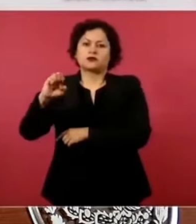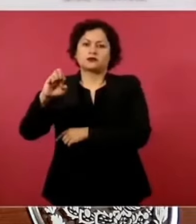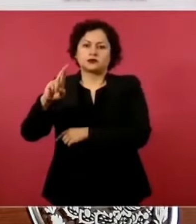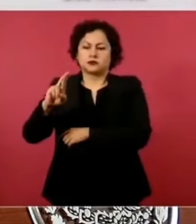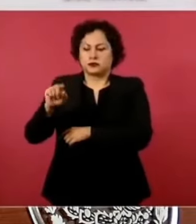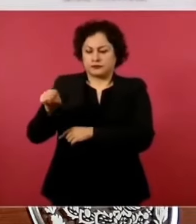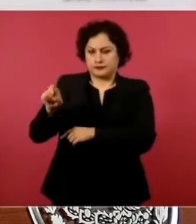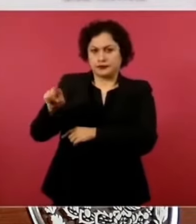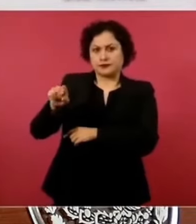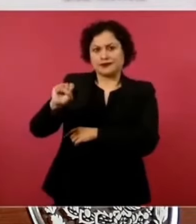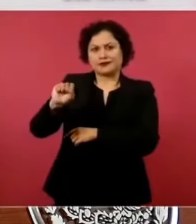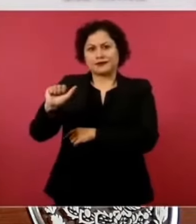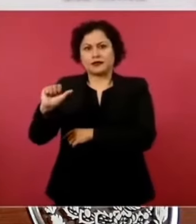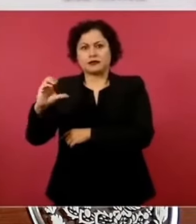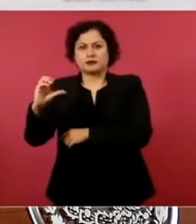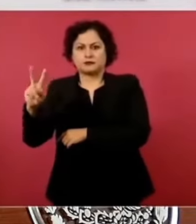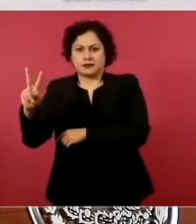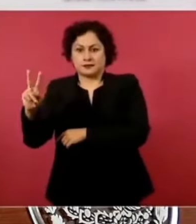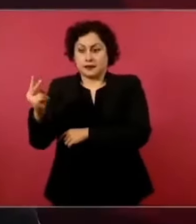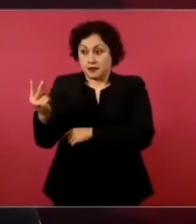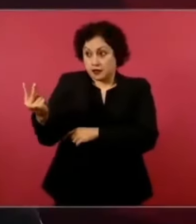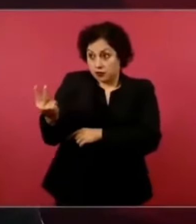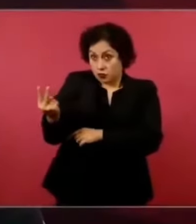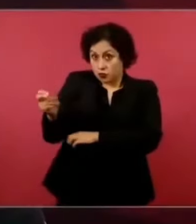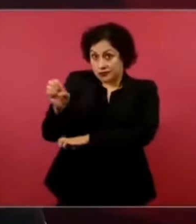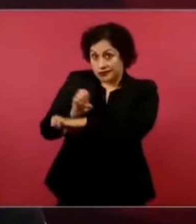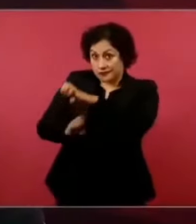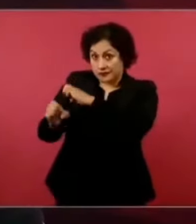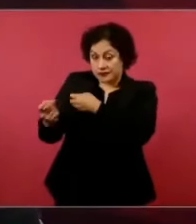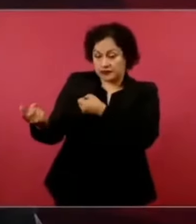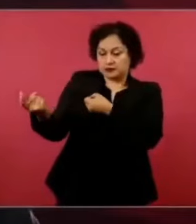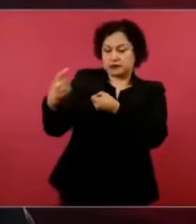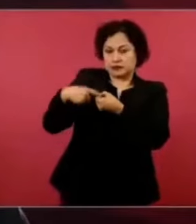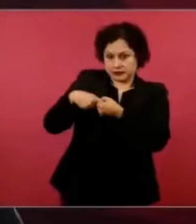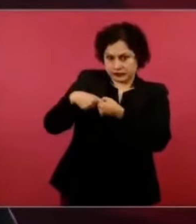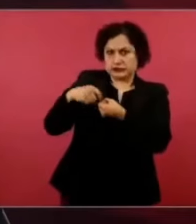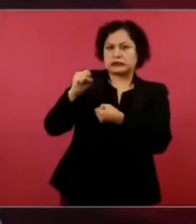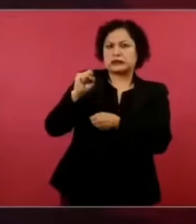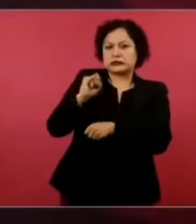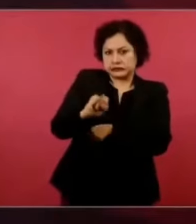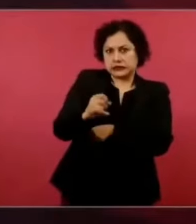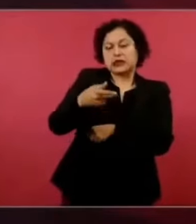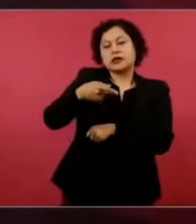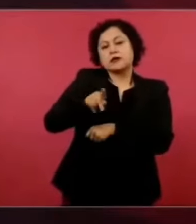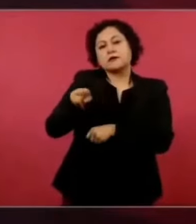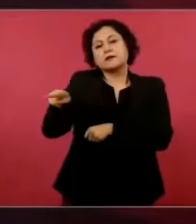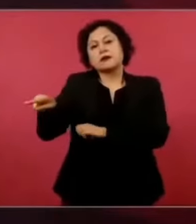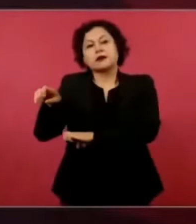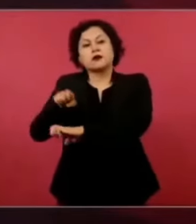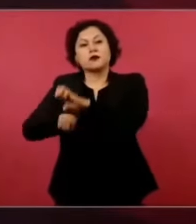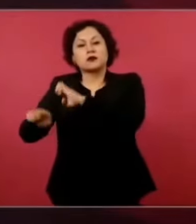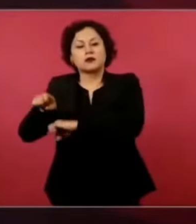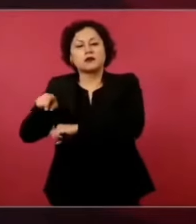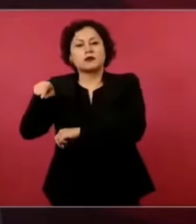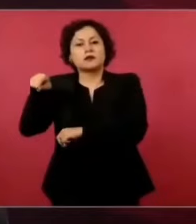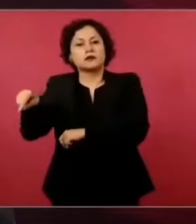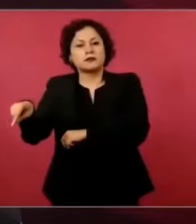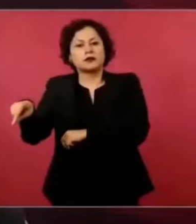Estas empresas cobran de entidades públicas,